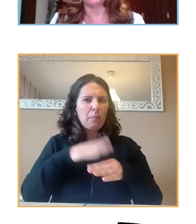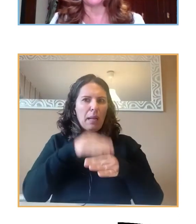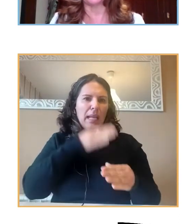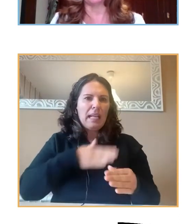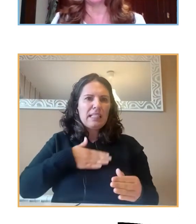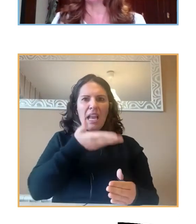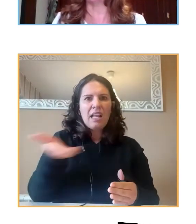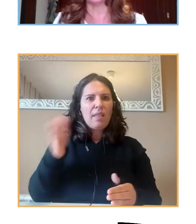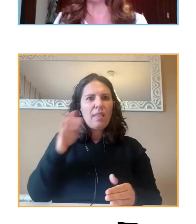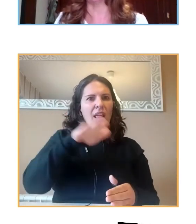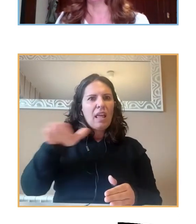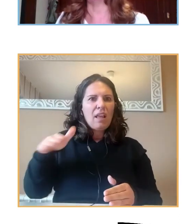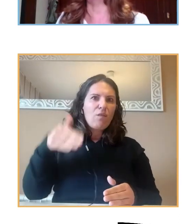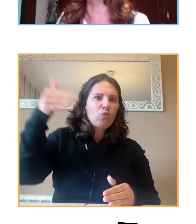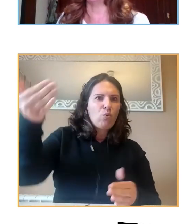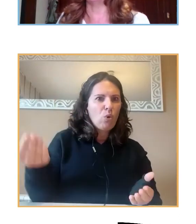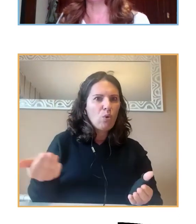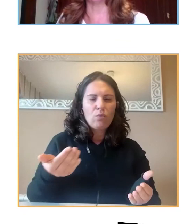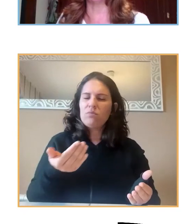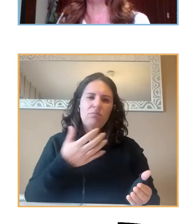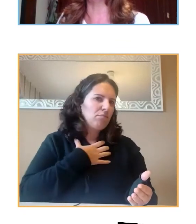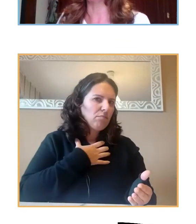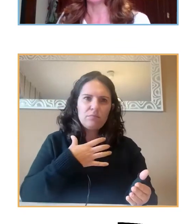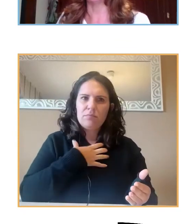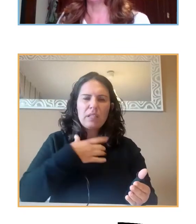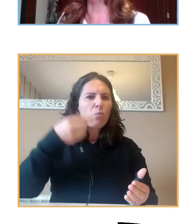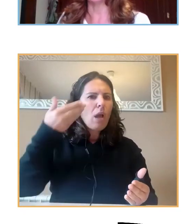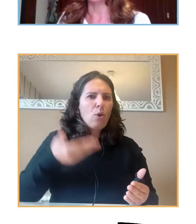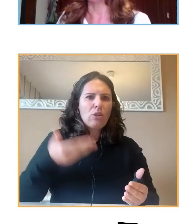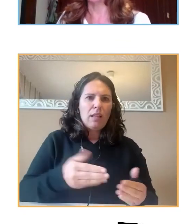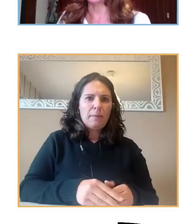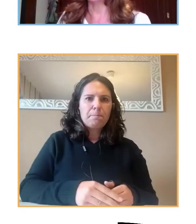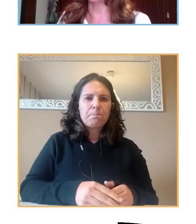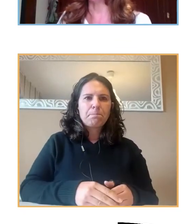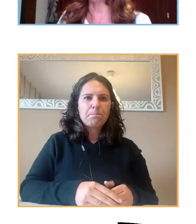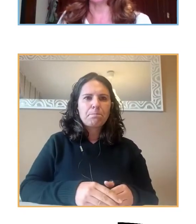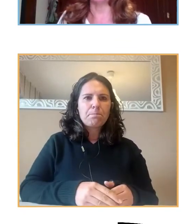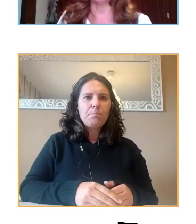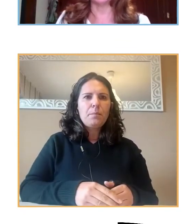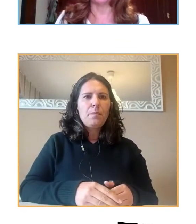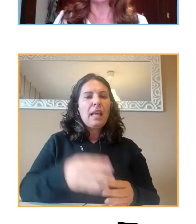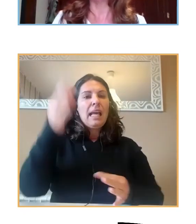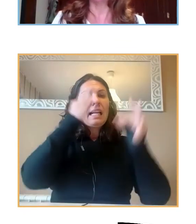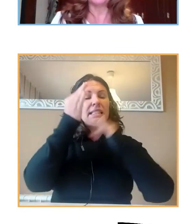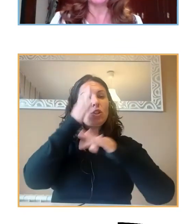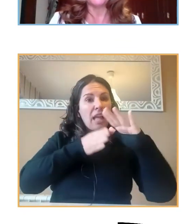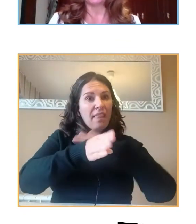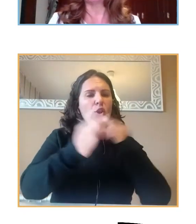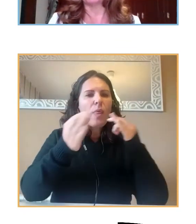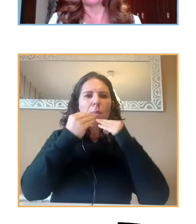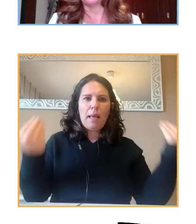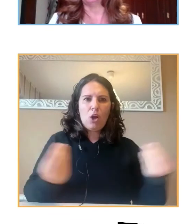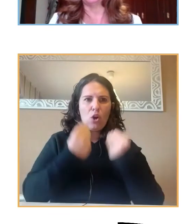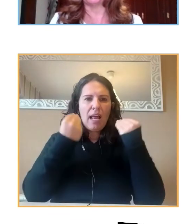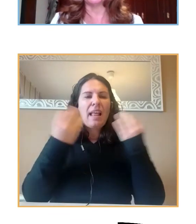de nuestras generaciones futuras. Es importantísimo. Decíamos, los requisitos de acceso tienen que mejorar, tiene que mejorar